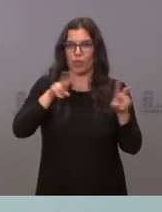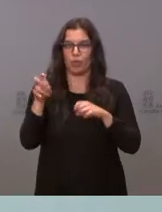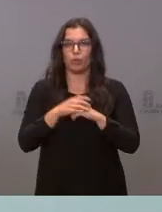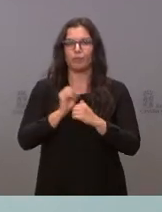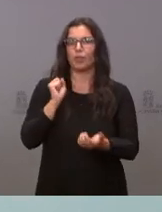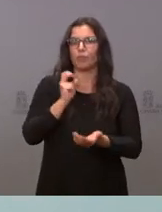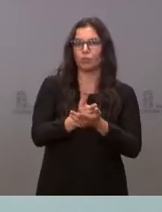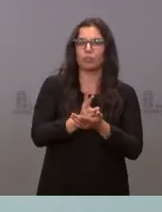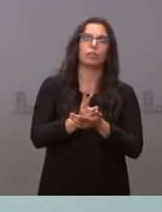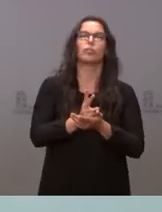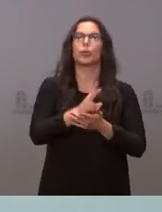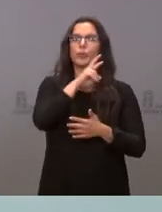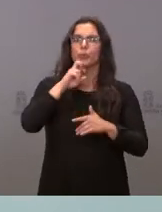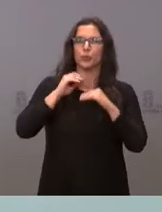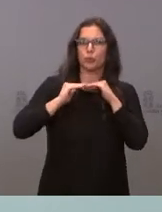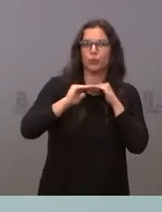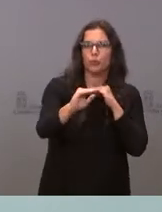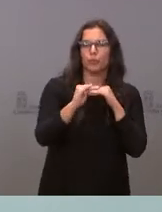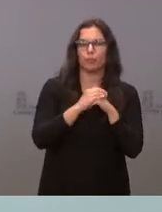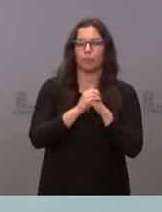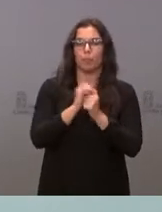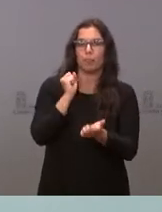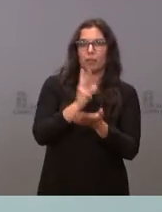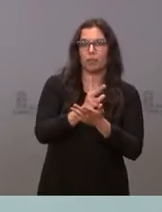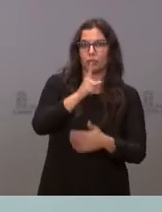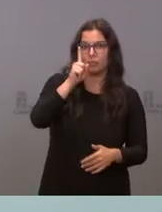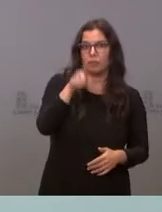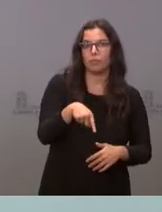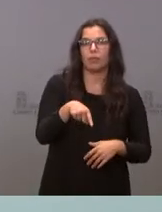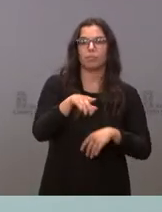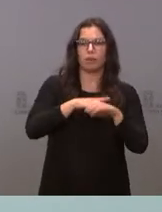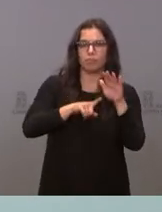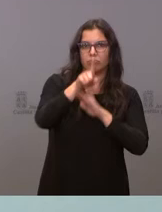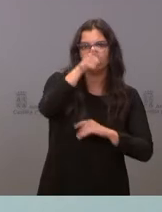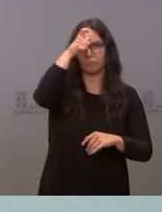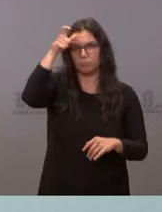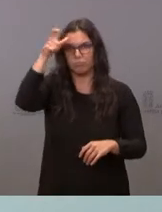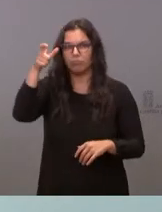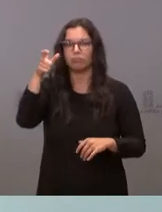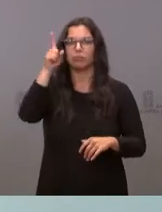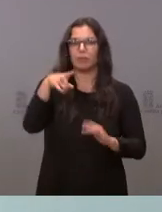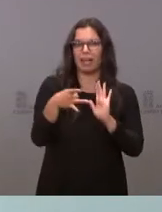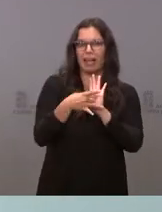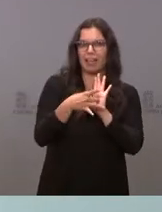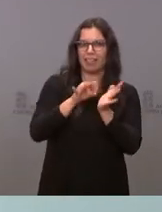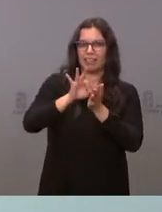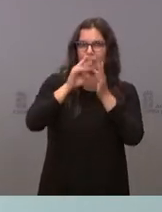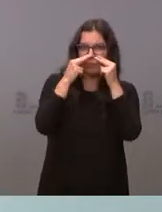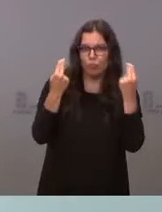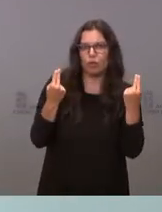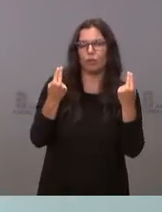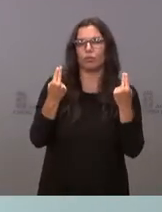apostando por la sostenibilidad, apostando también por el desarrollo rural, por la calidad de los servicios públicos,